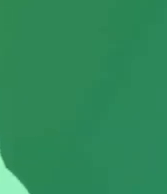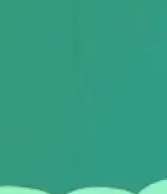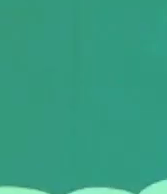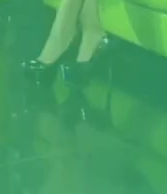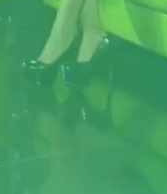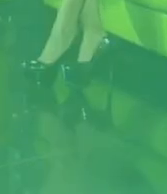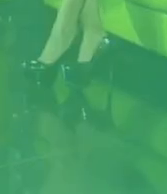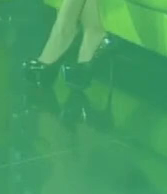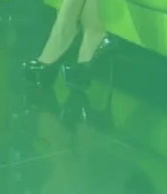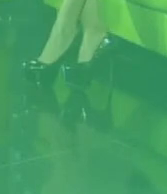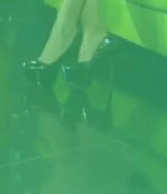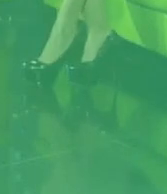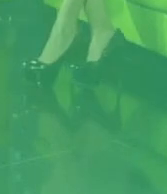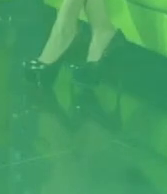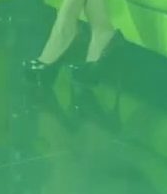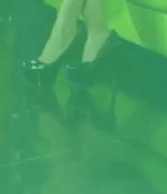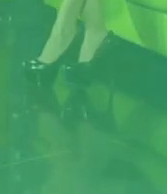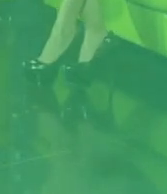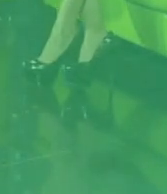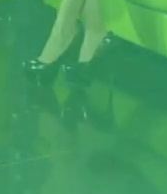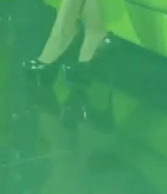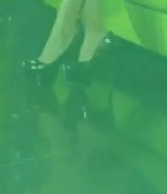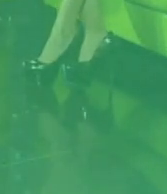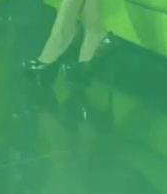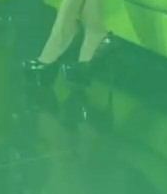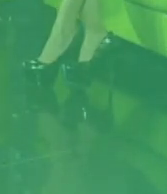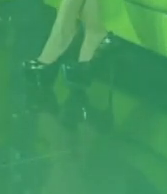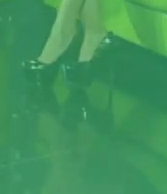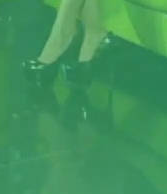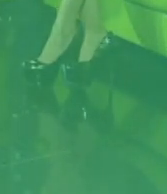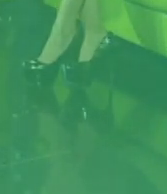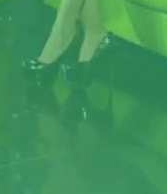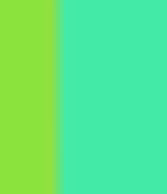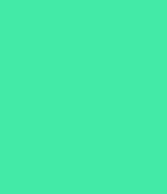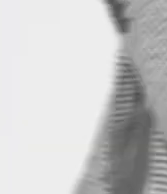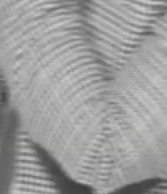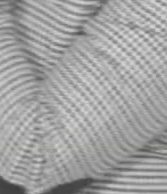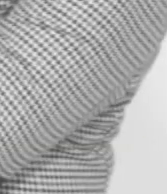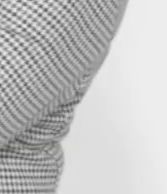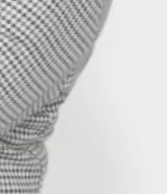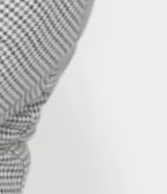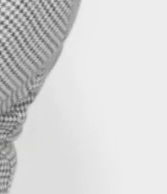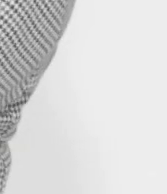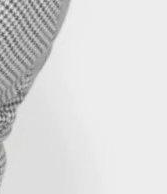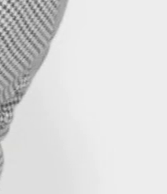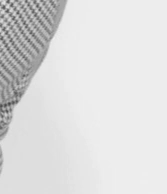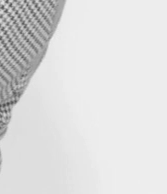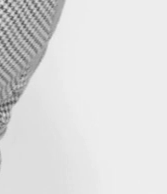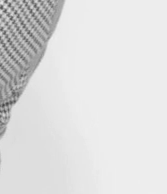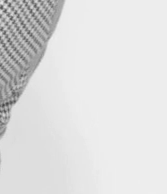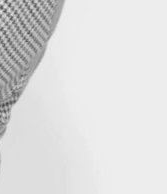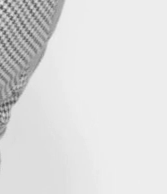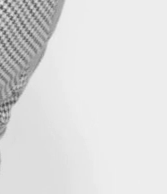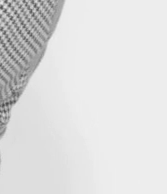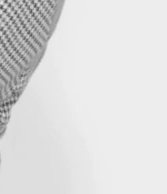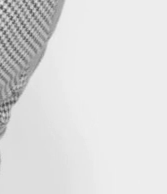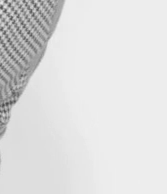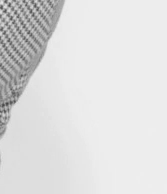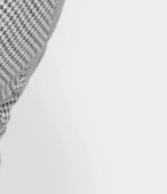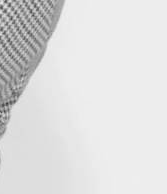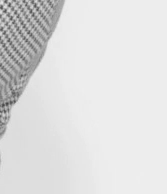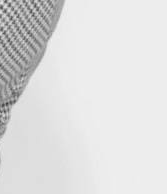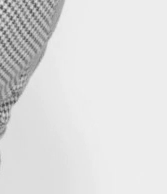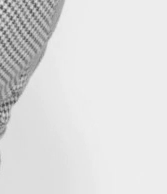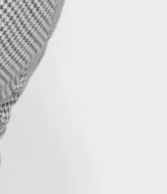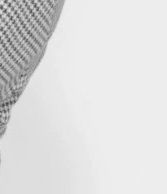Para disfrutar de lo cotidiano Que permite la vida DEPA 28 Martes y domingo